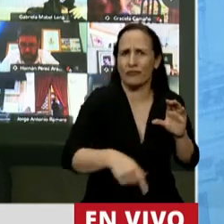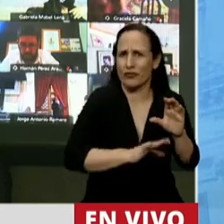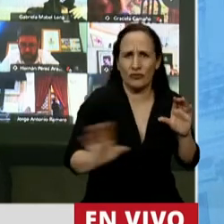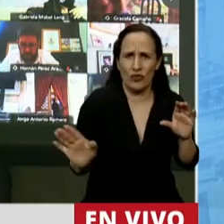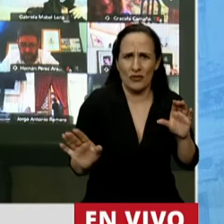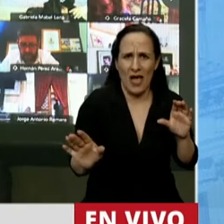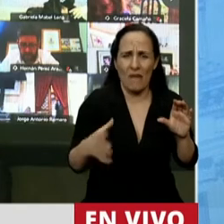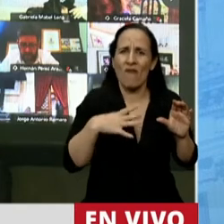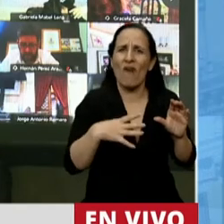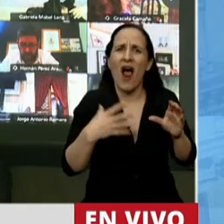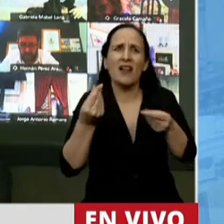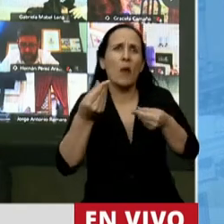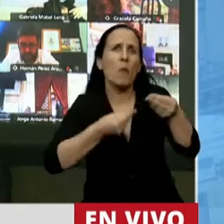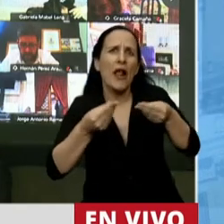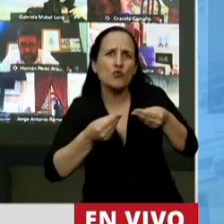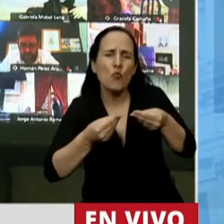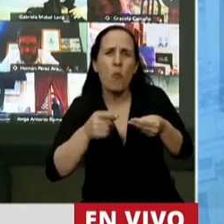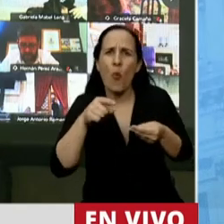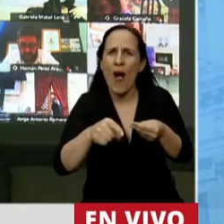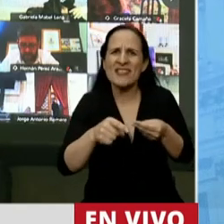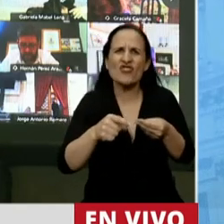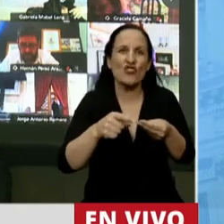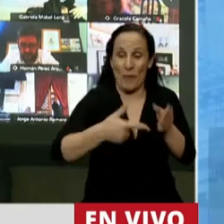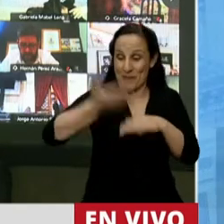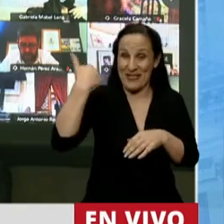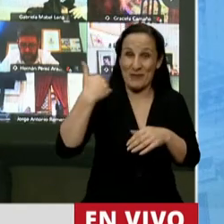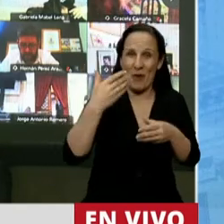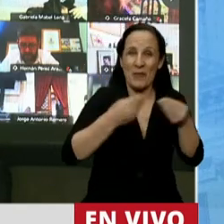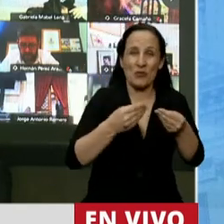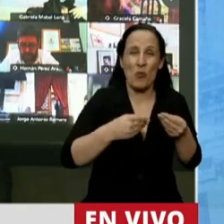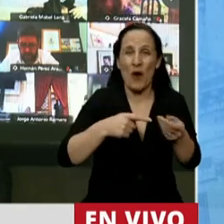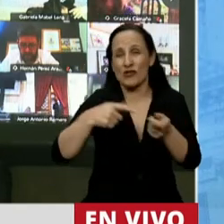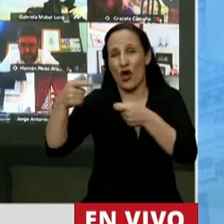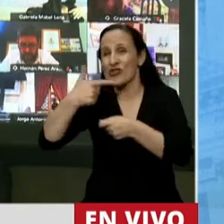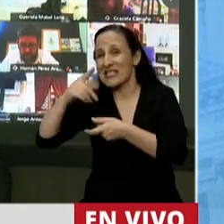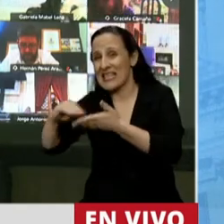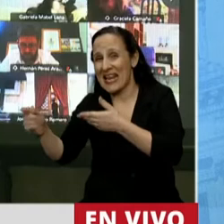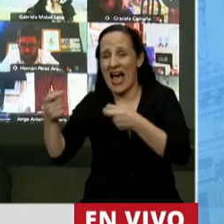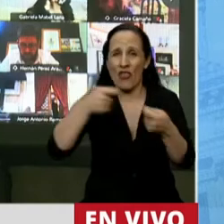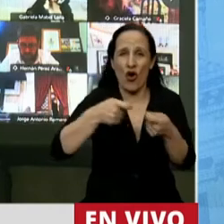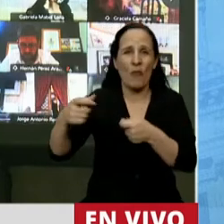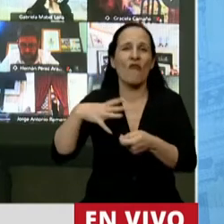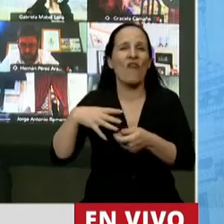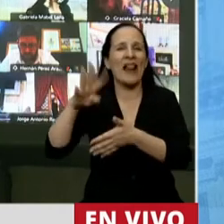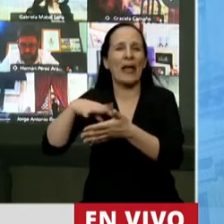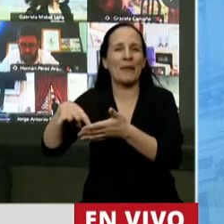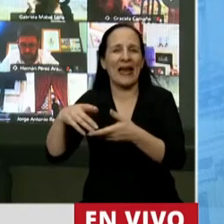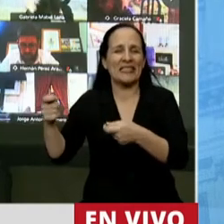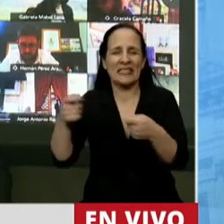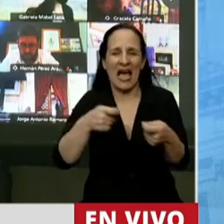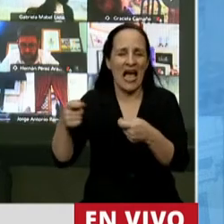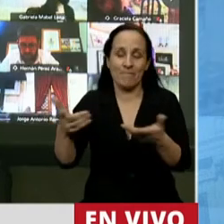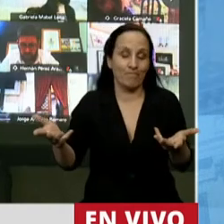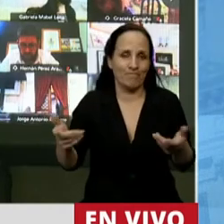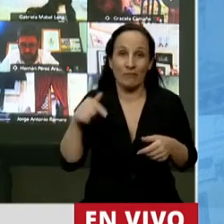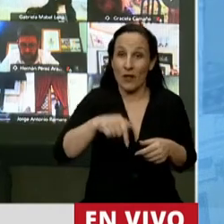presupuestado siquiera en ese presupuesto desprolijo que tuvo que ir y venir porque se olvidaron las planillas. Este impuesto